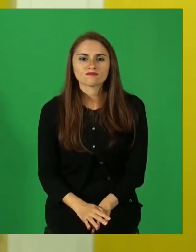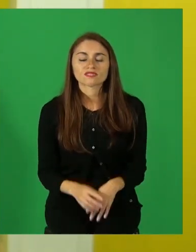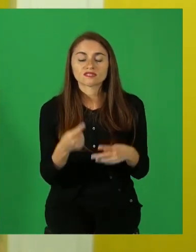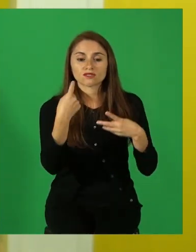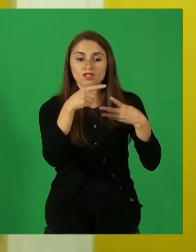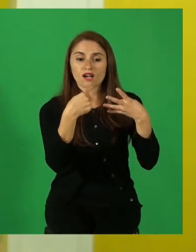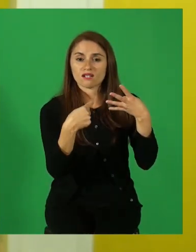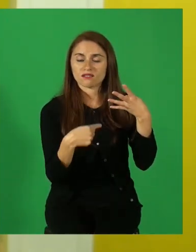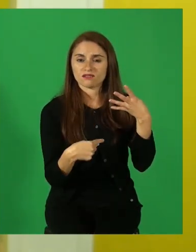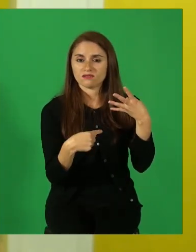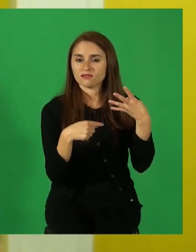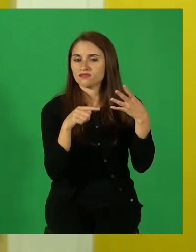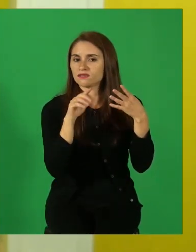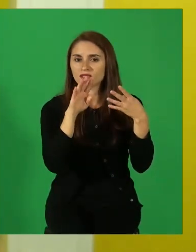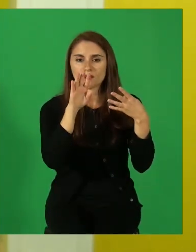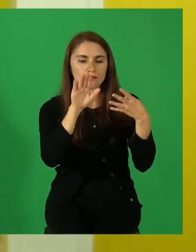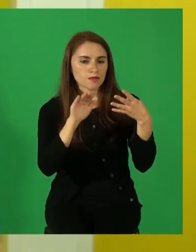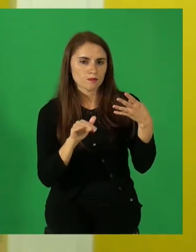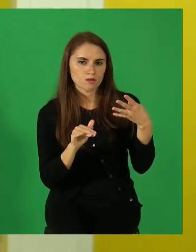características.